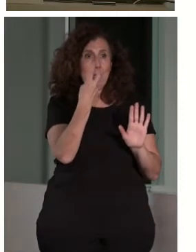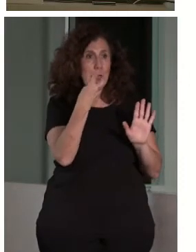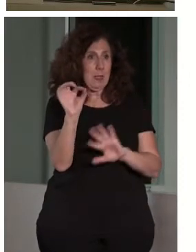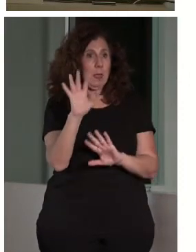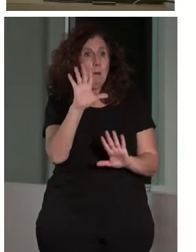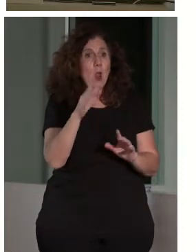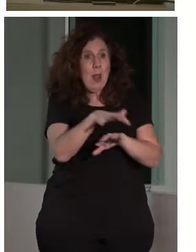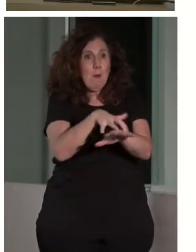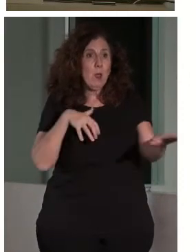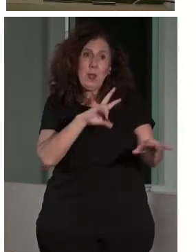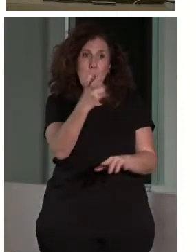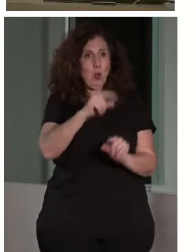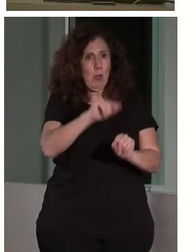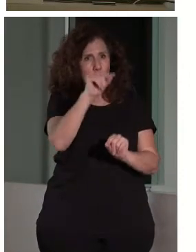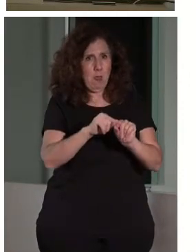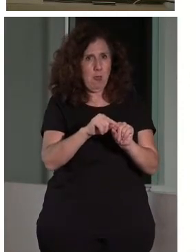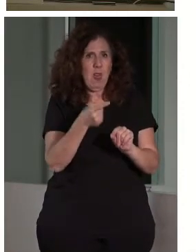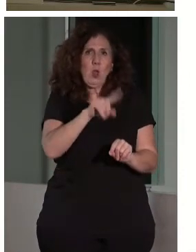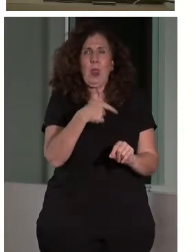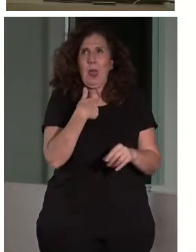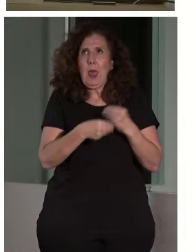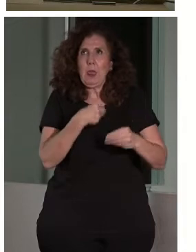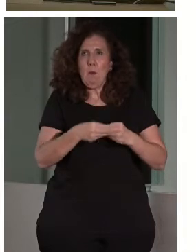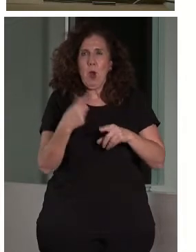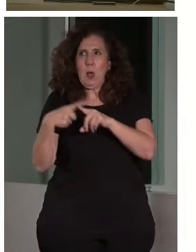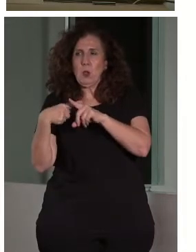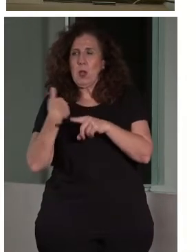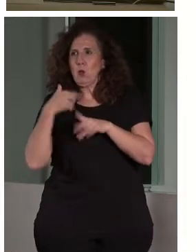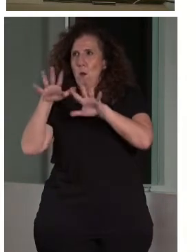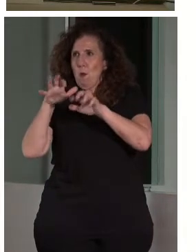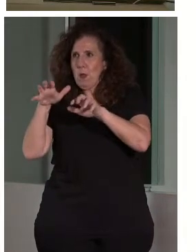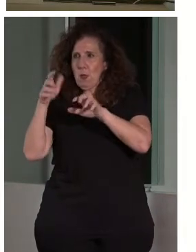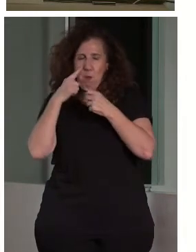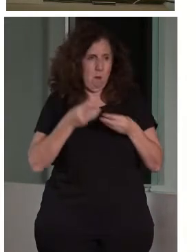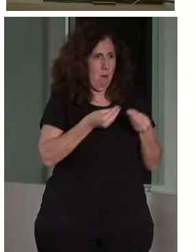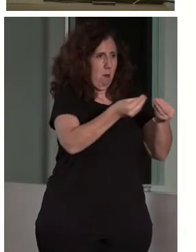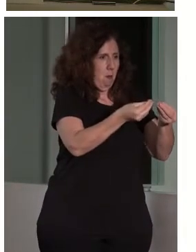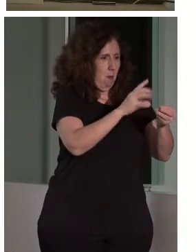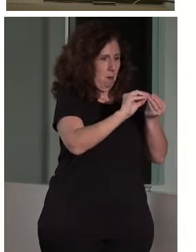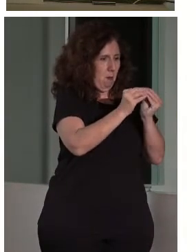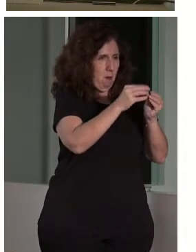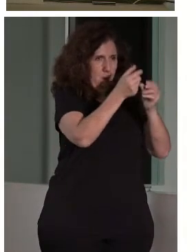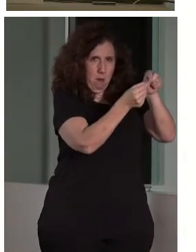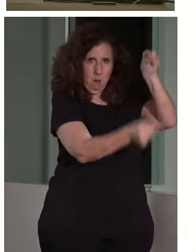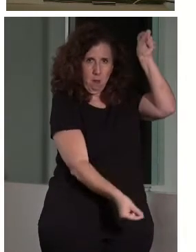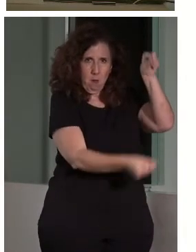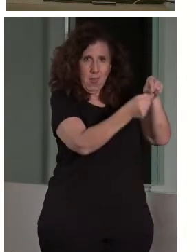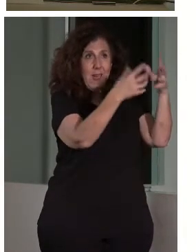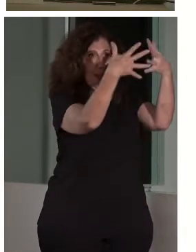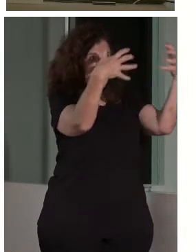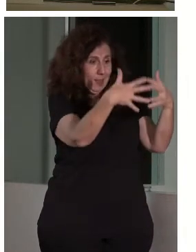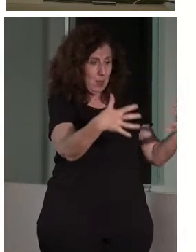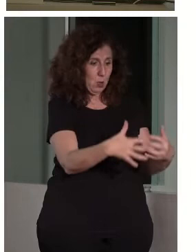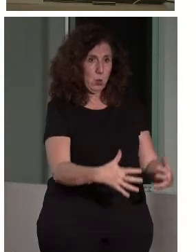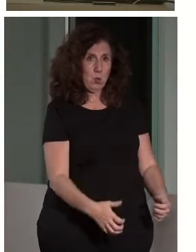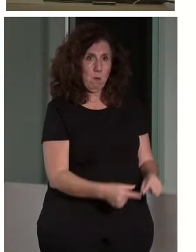decir eso? Que hacemos lo que hemos aprendido. Por lo tanto, la inmensa mayoría de los equipamientos van a tener textos a una media de 1